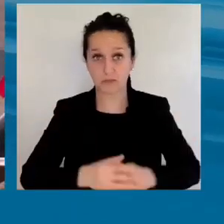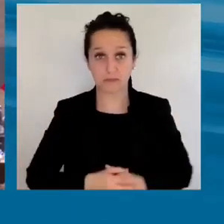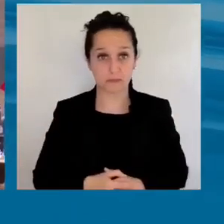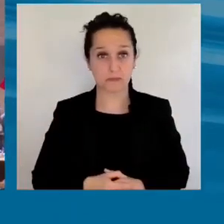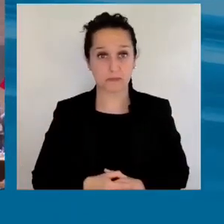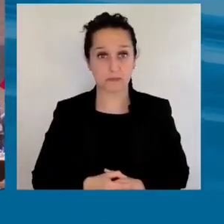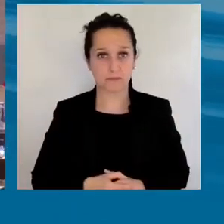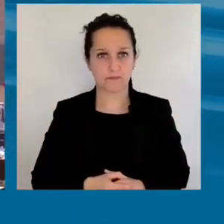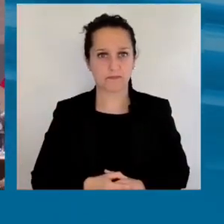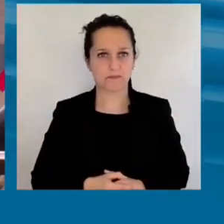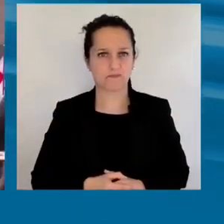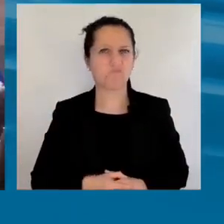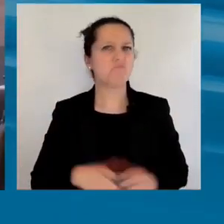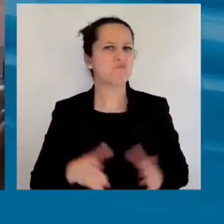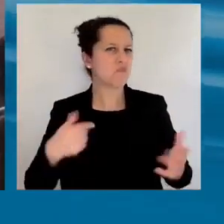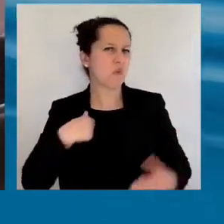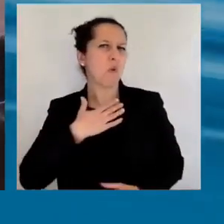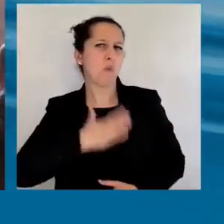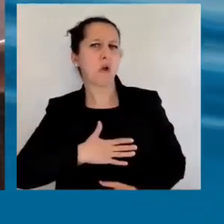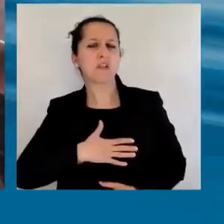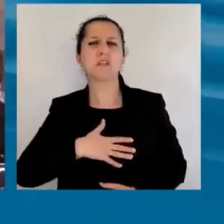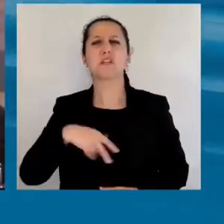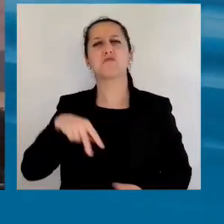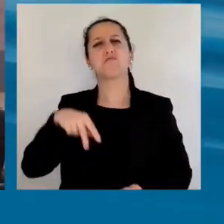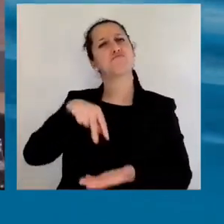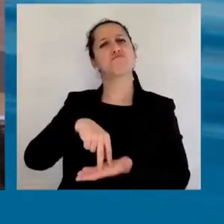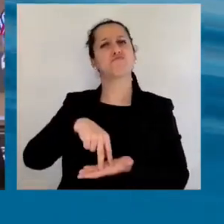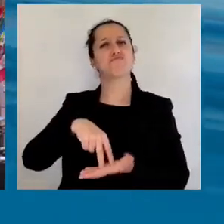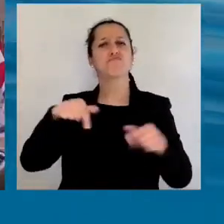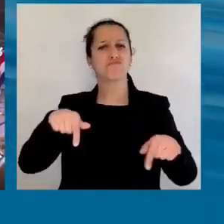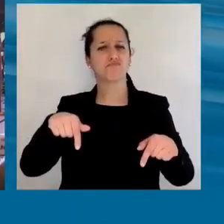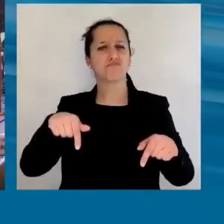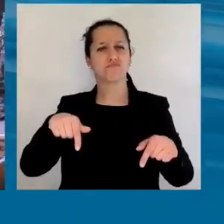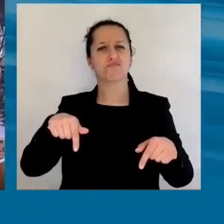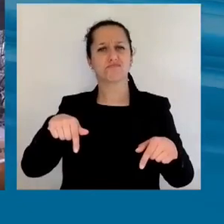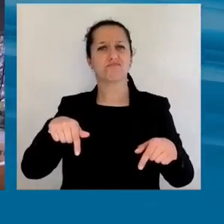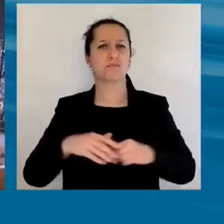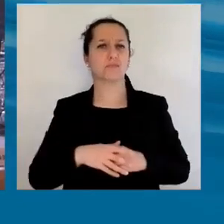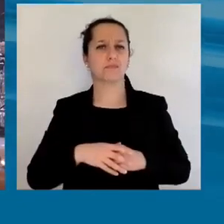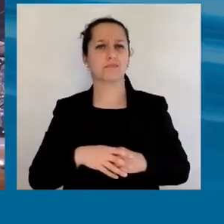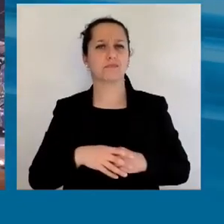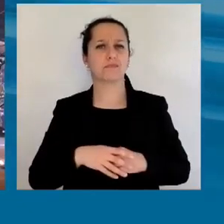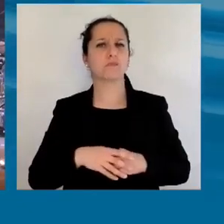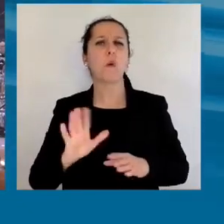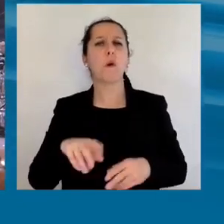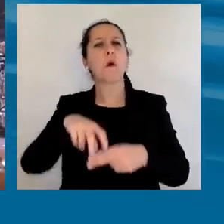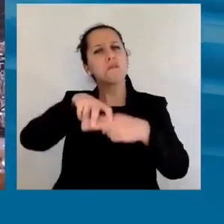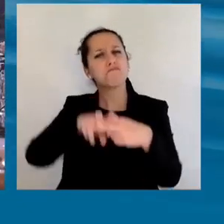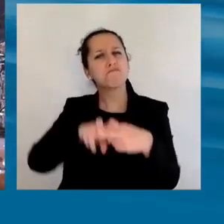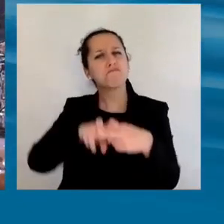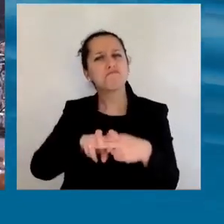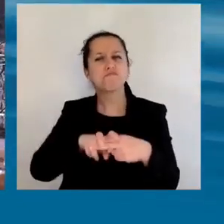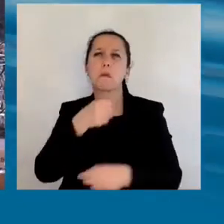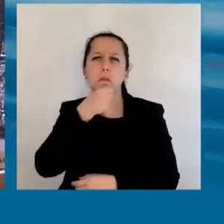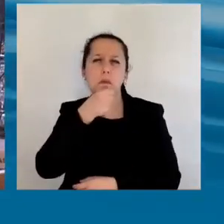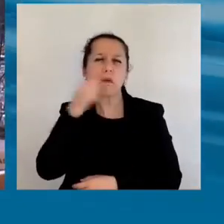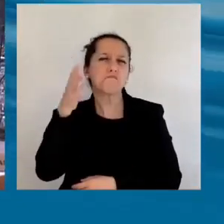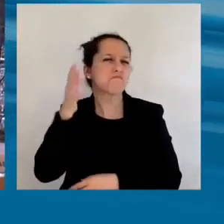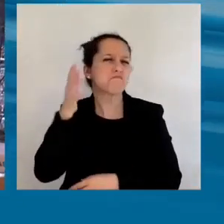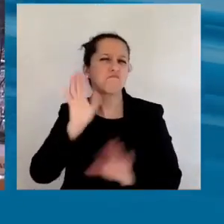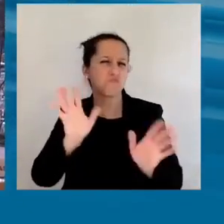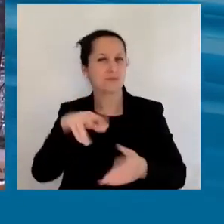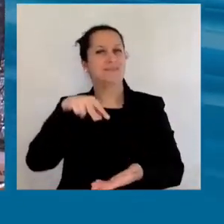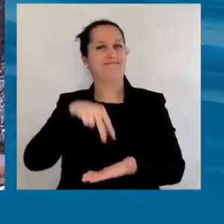Prefiero hacerlo un poquito más dinámico aquí, enfrente, en vez de en la silla. Es un gran honor